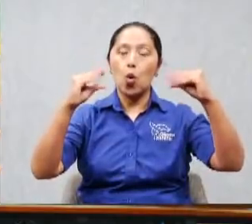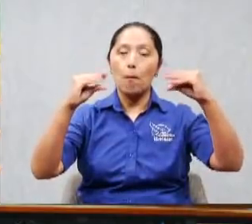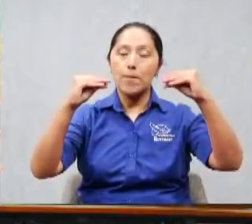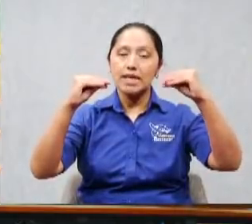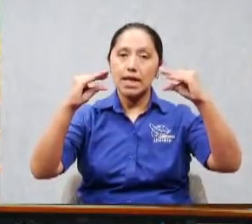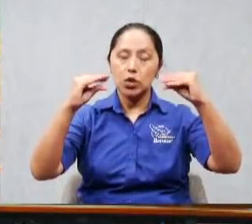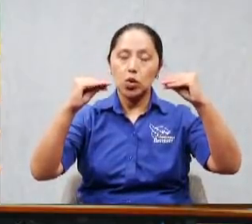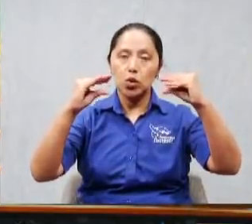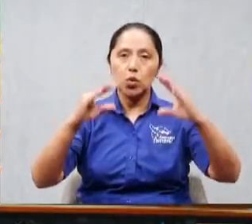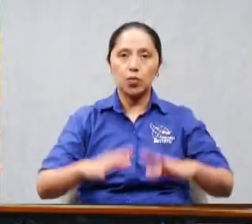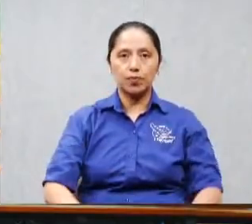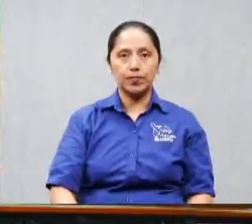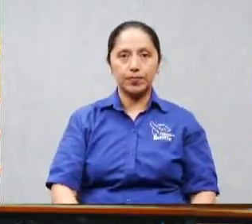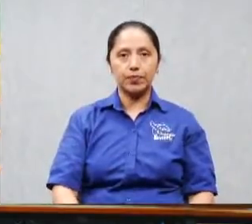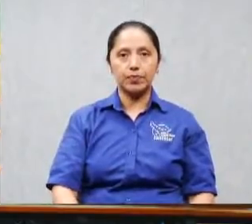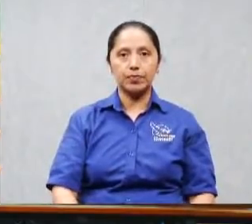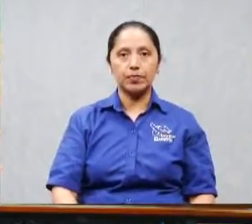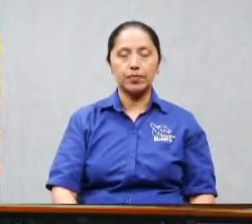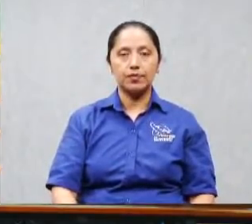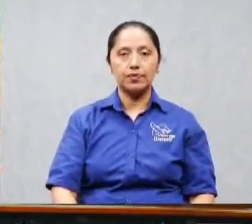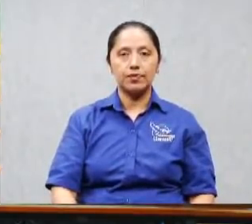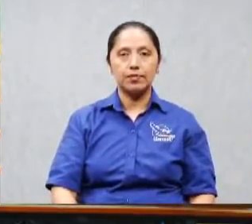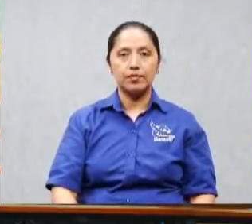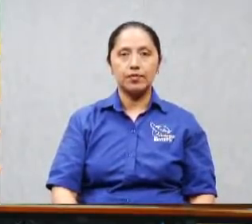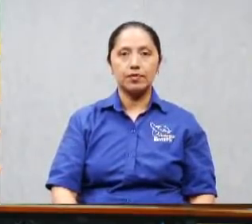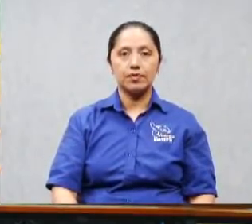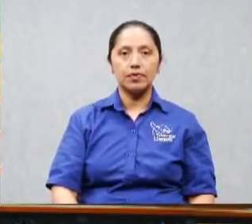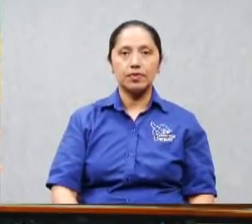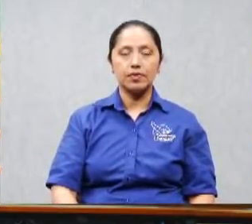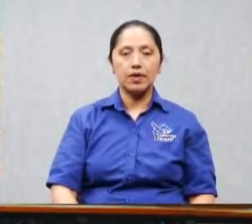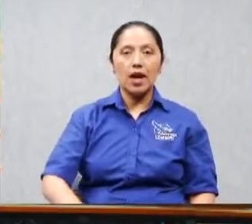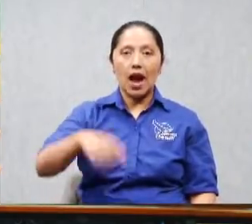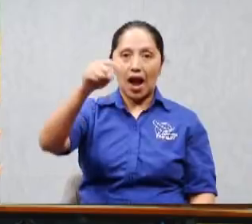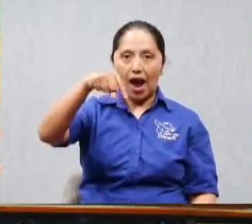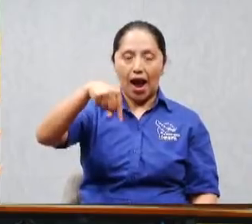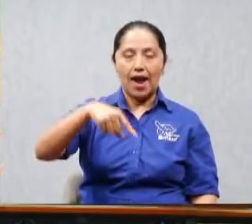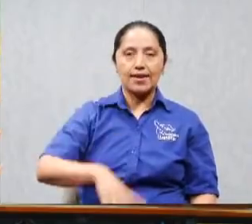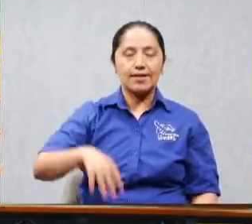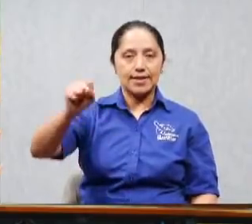vienes bueno valga el anuncio pero ahí si